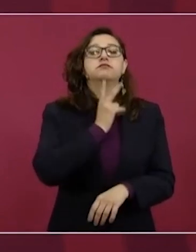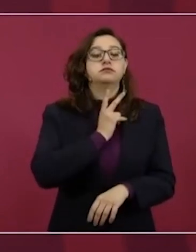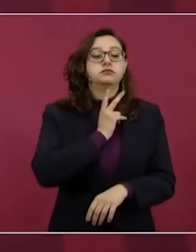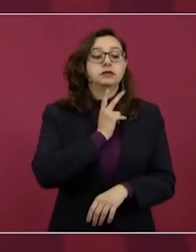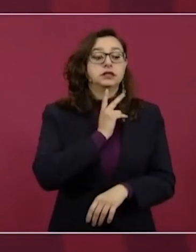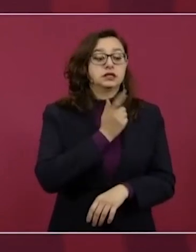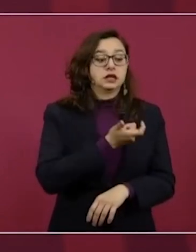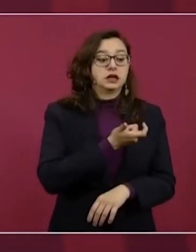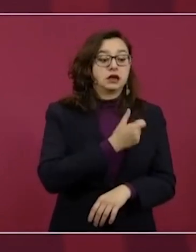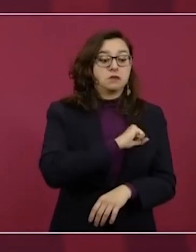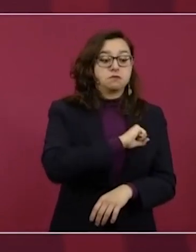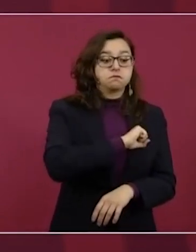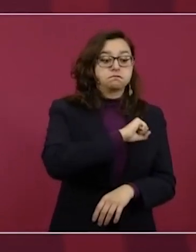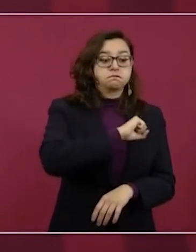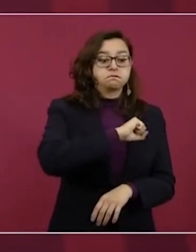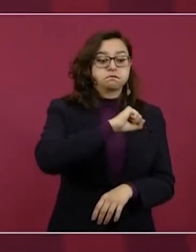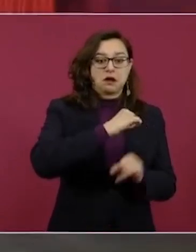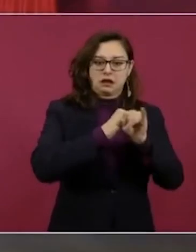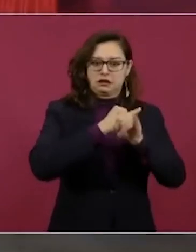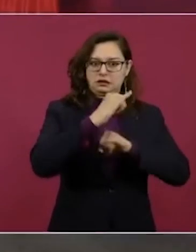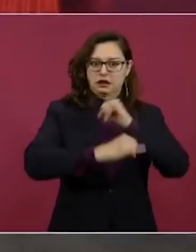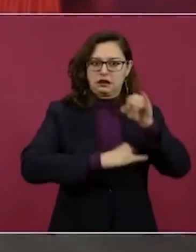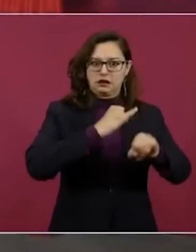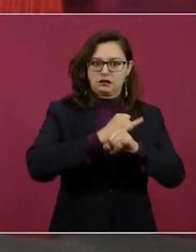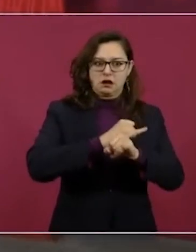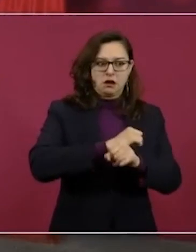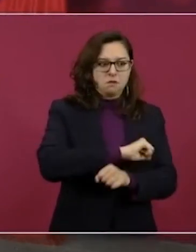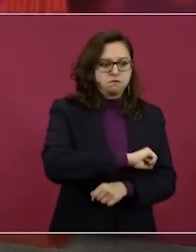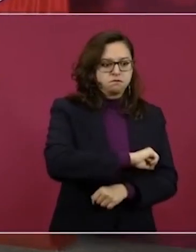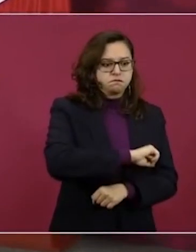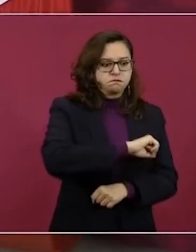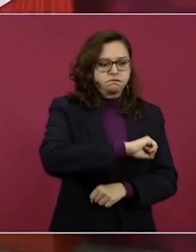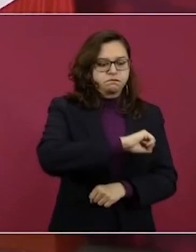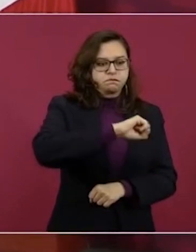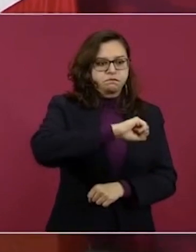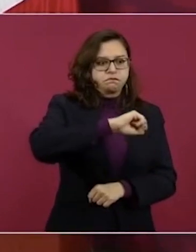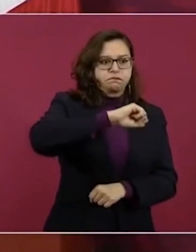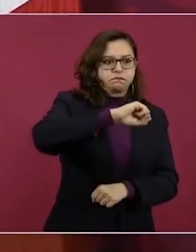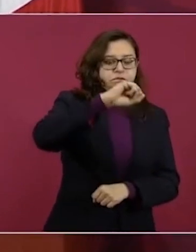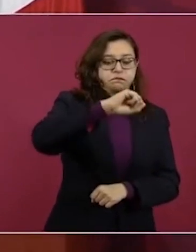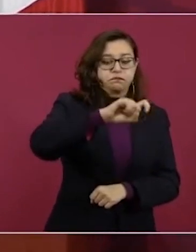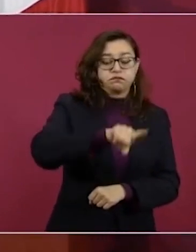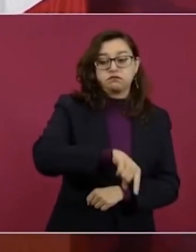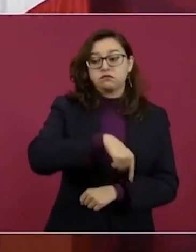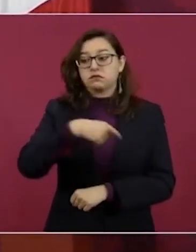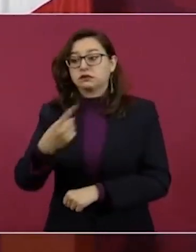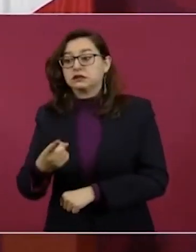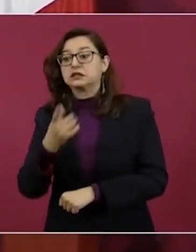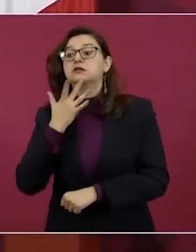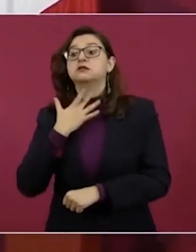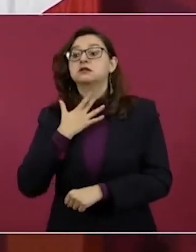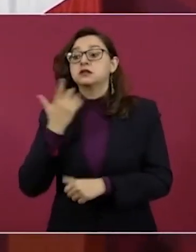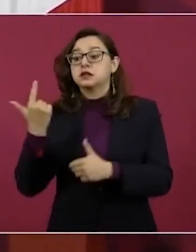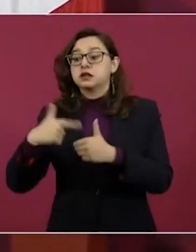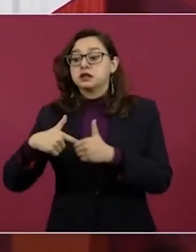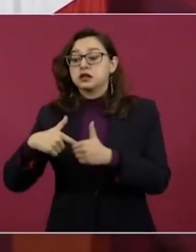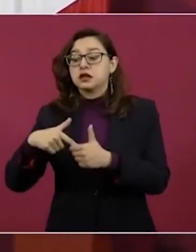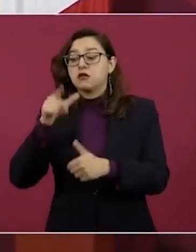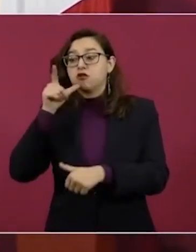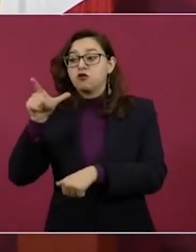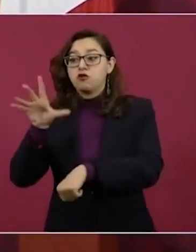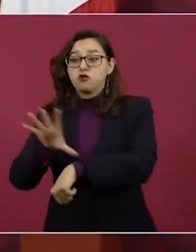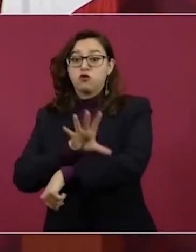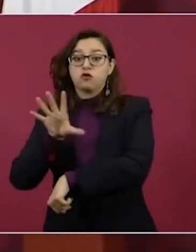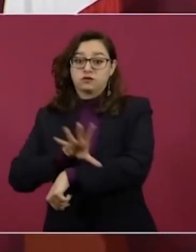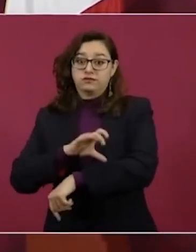de precios en combustibles ni en energía eléctrica,